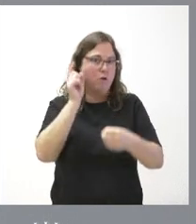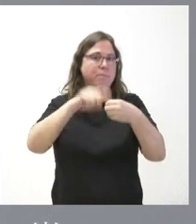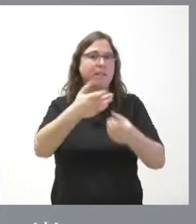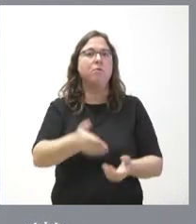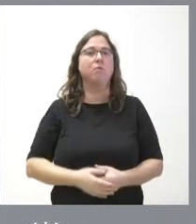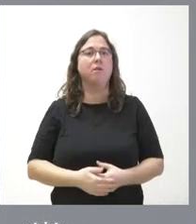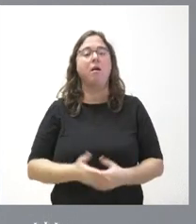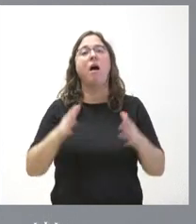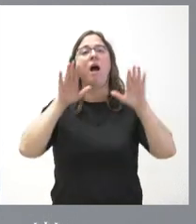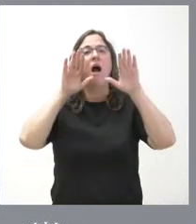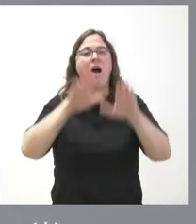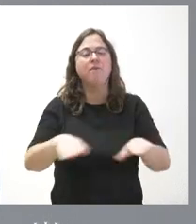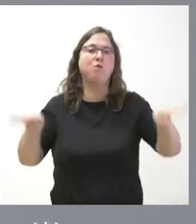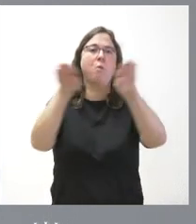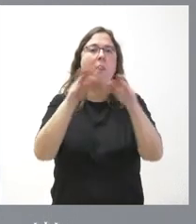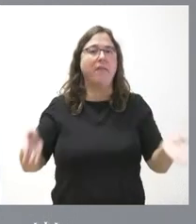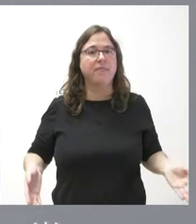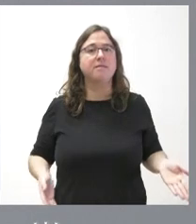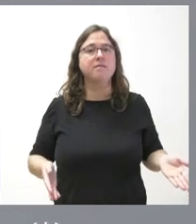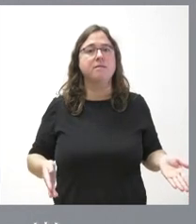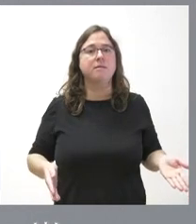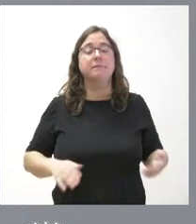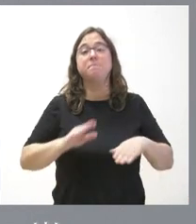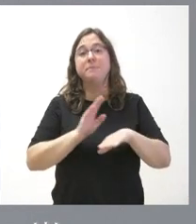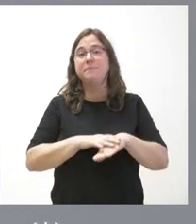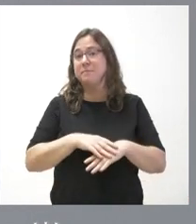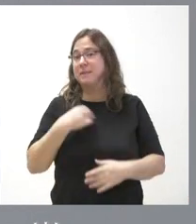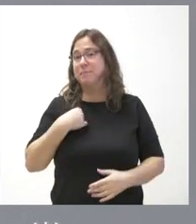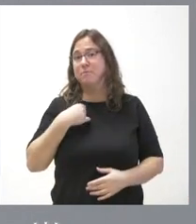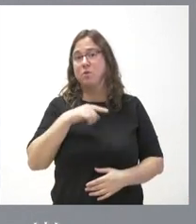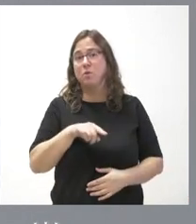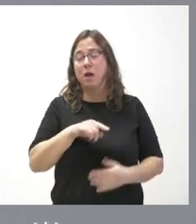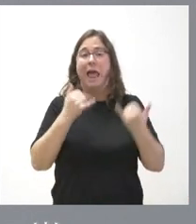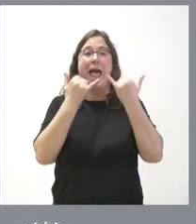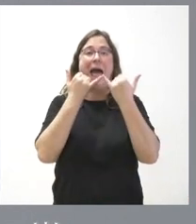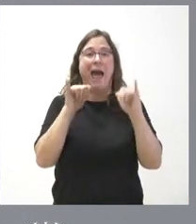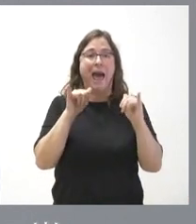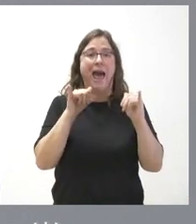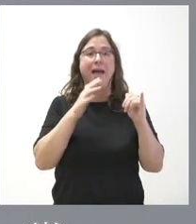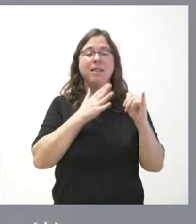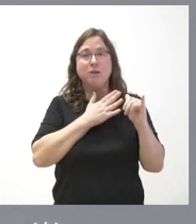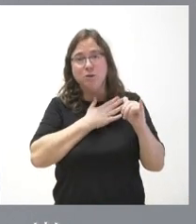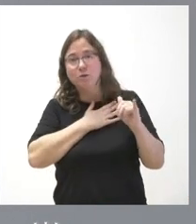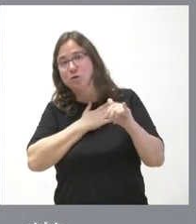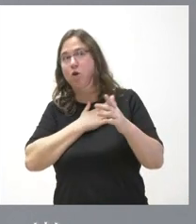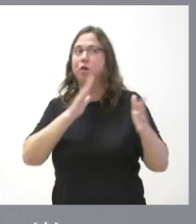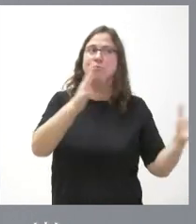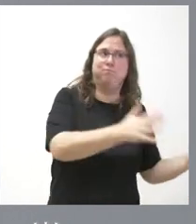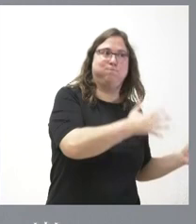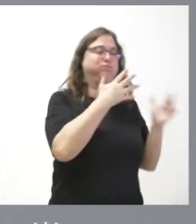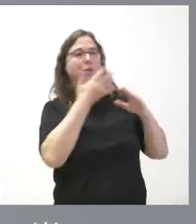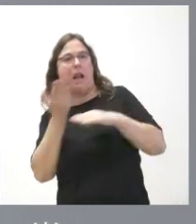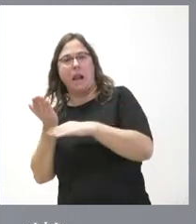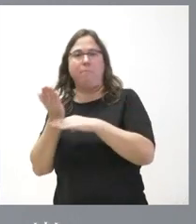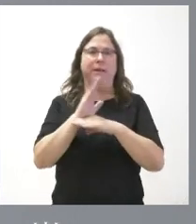en favor de la igualdad y lógicamente en ese acto no me arrogo la representación institucional de todos